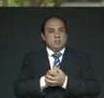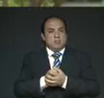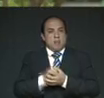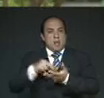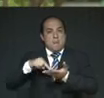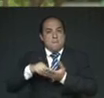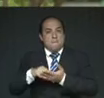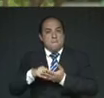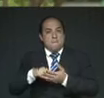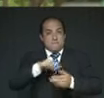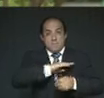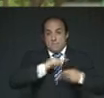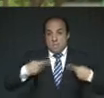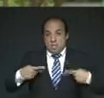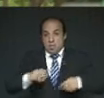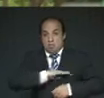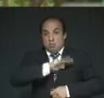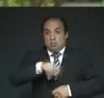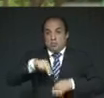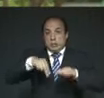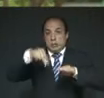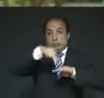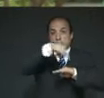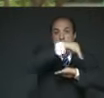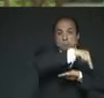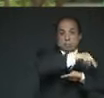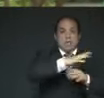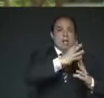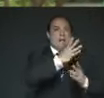cadáveres de sus compañeros para salvar su vida.